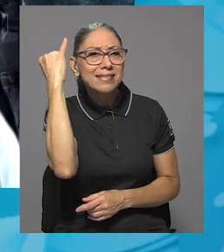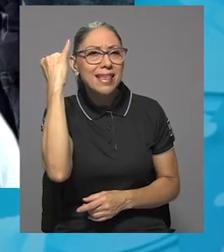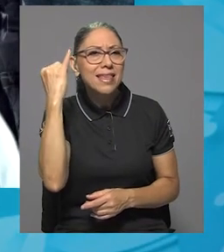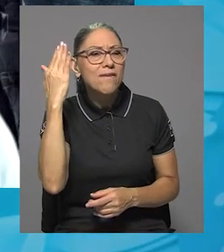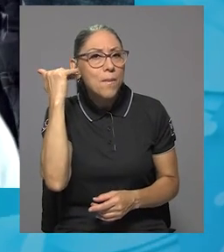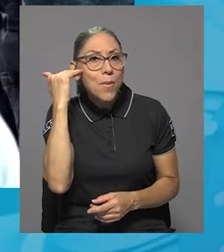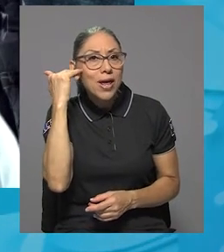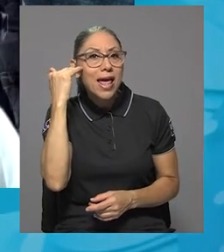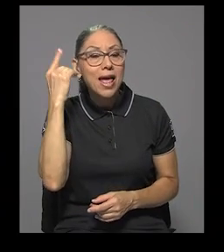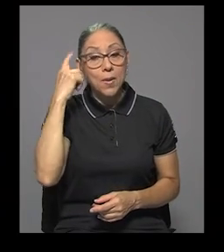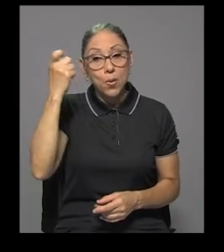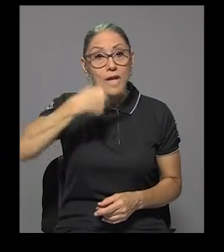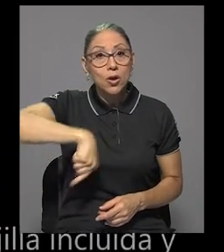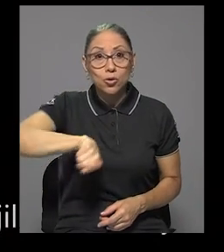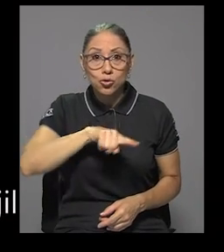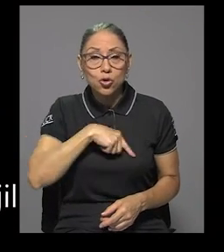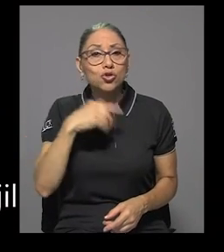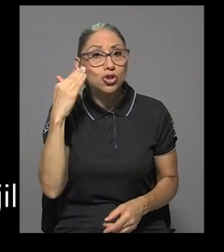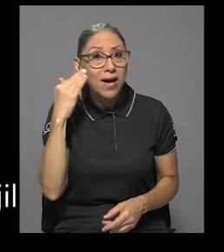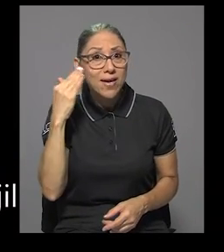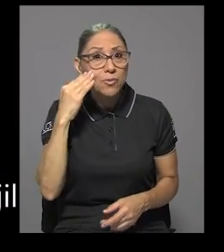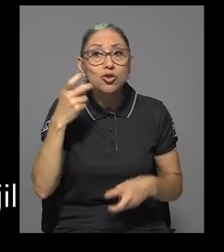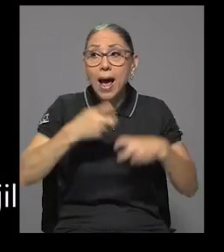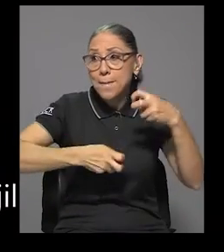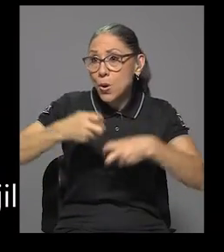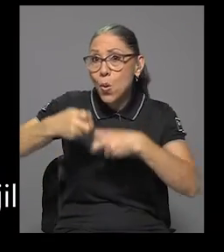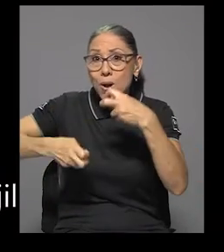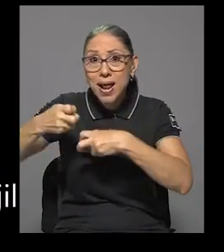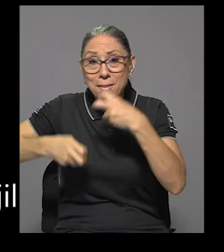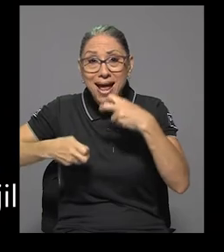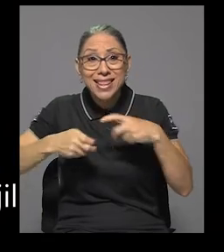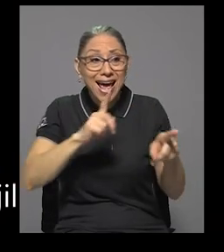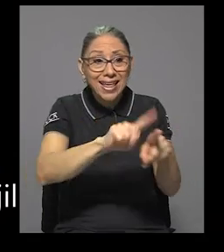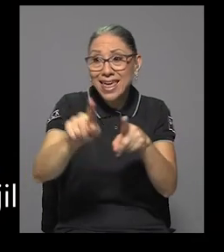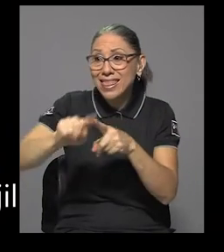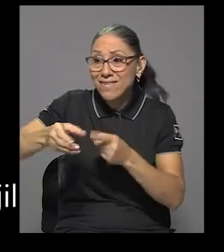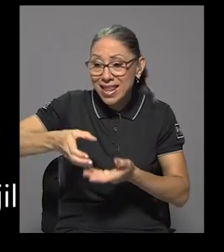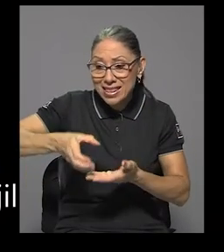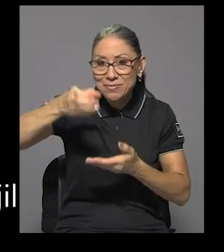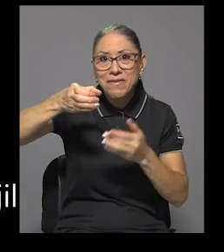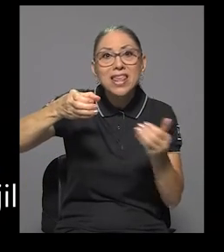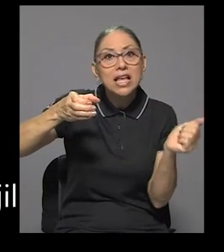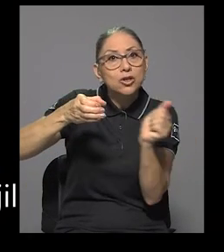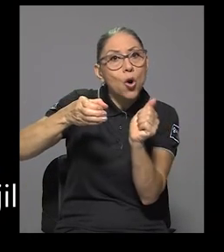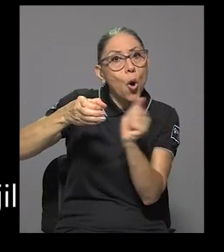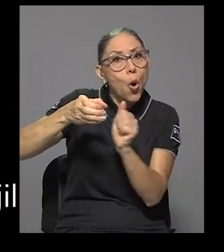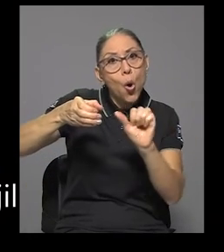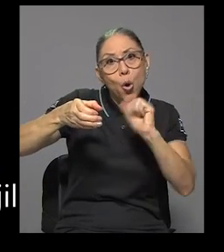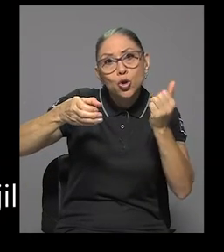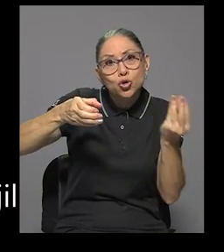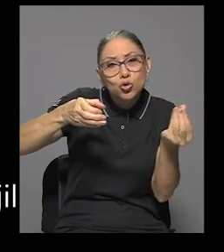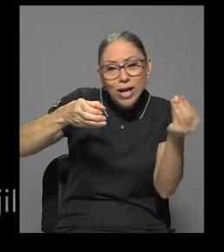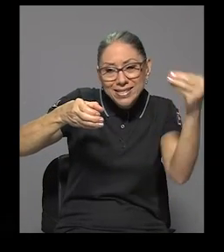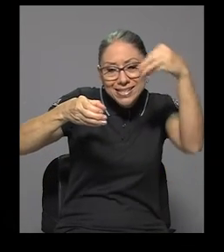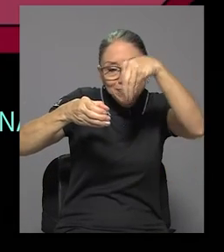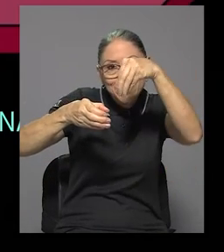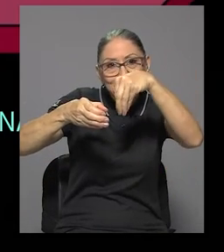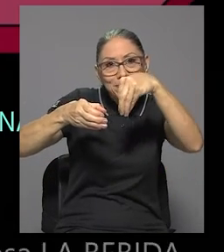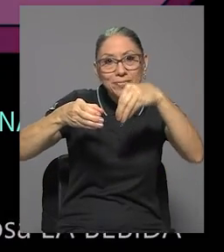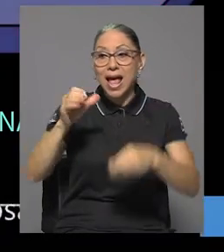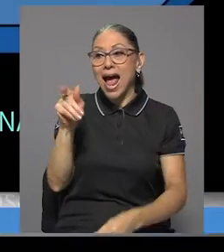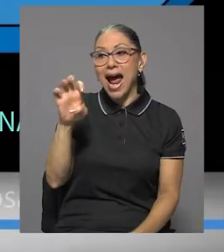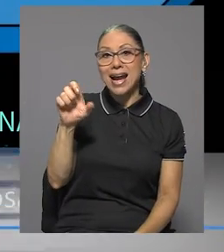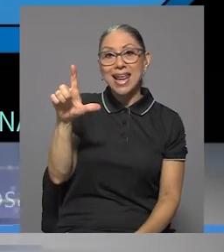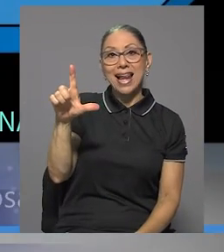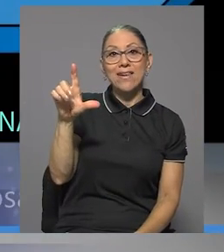estamos conscientes de la problemática del adulteramiento de bebidas en la población costarricense. De acuerdo con